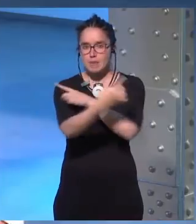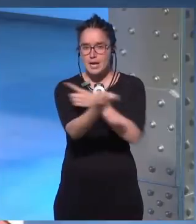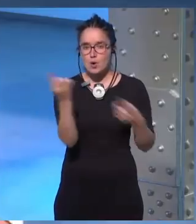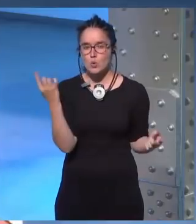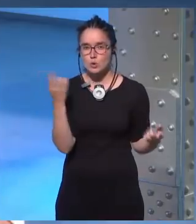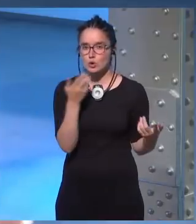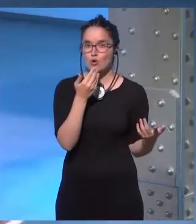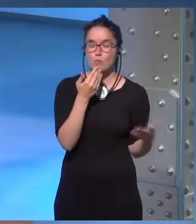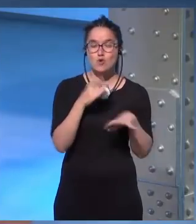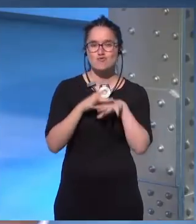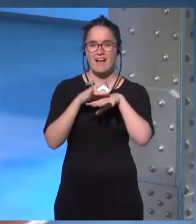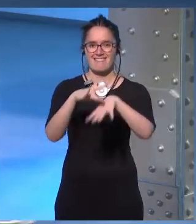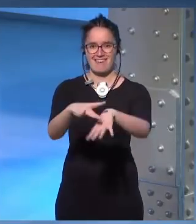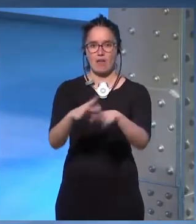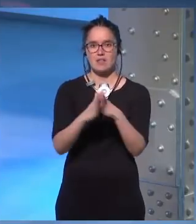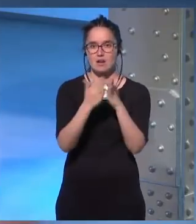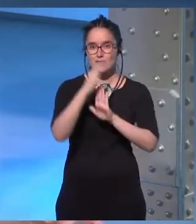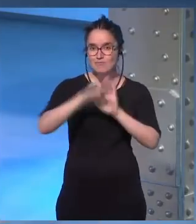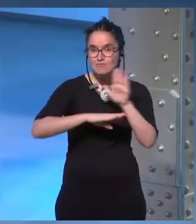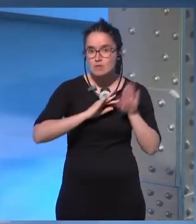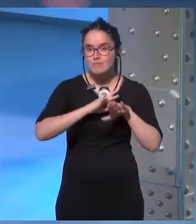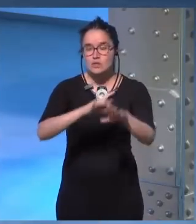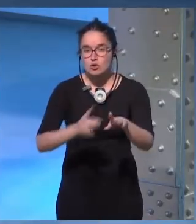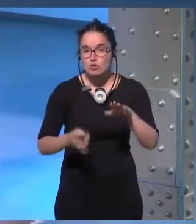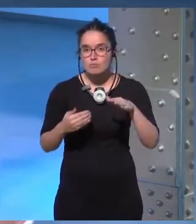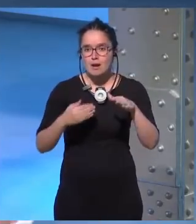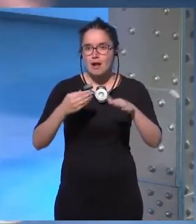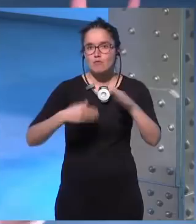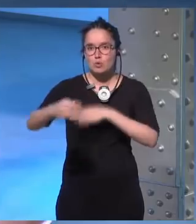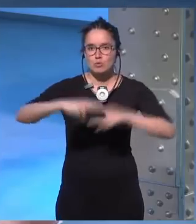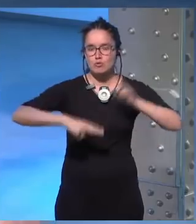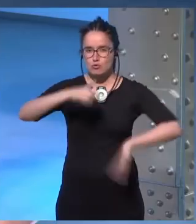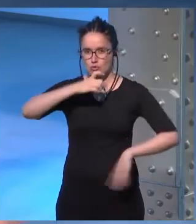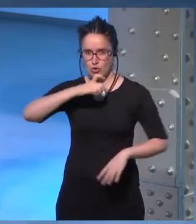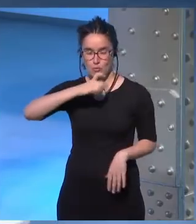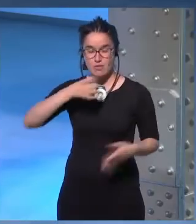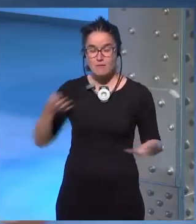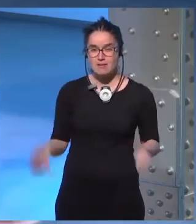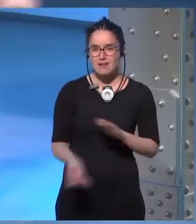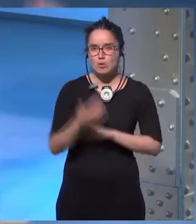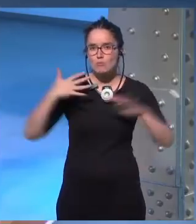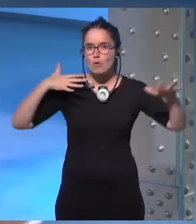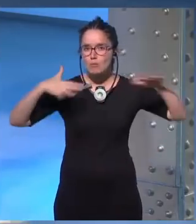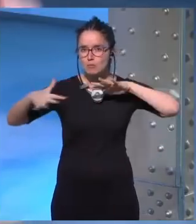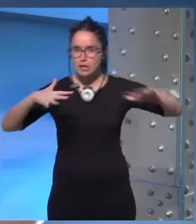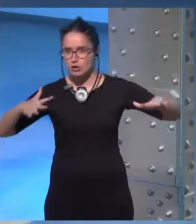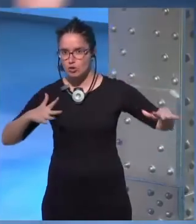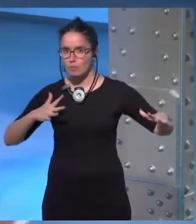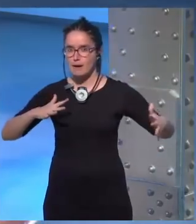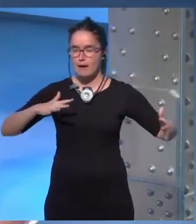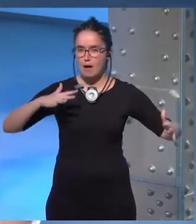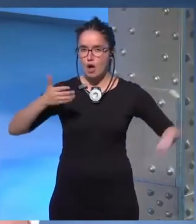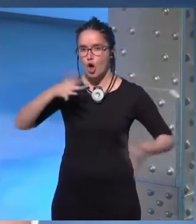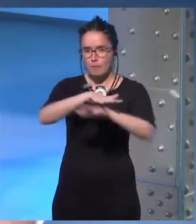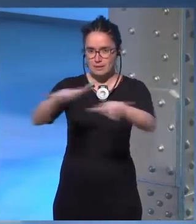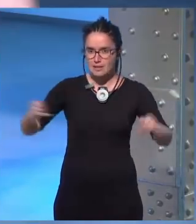en una especie de guía de libro de instrucciones de cómo construir el futuro así que tenemos que crear un movimiento que lo contrarreste no